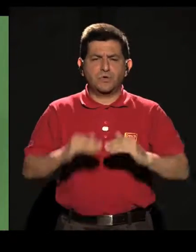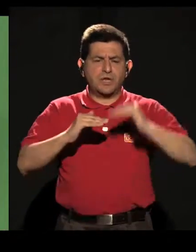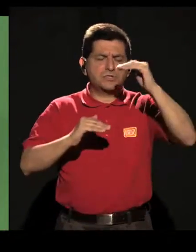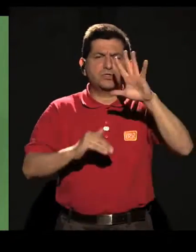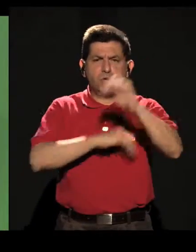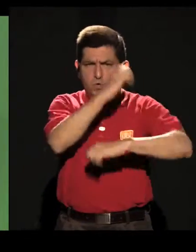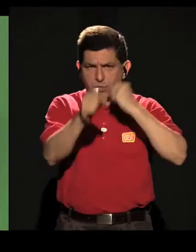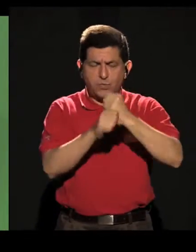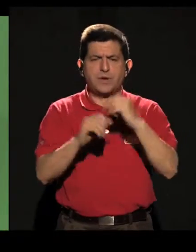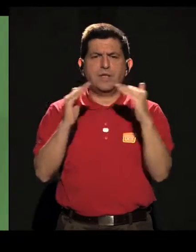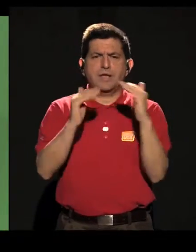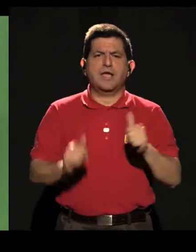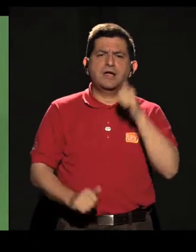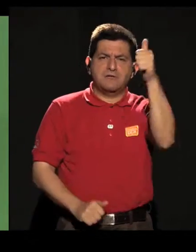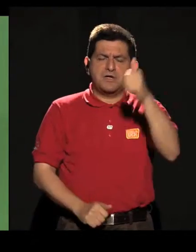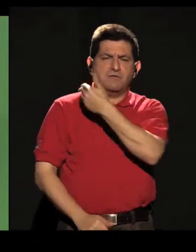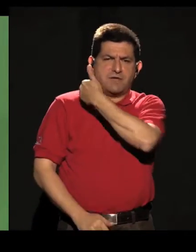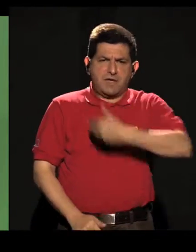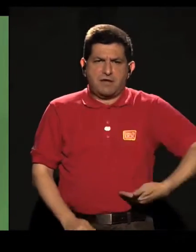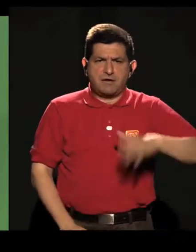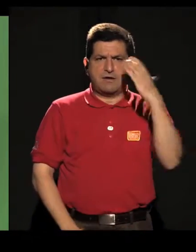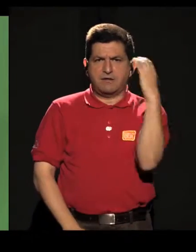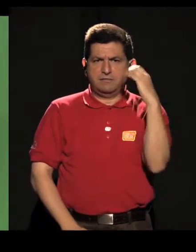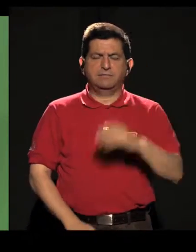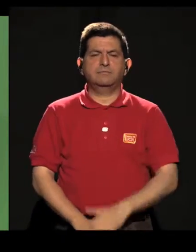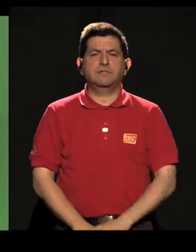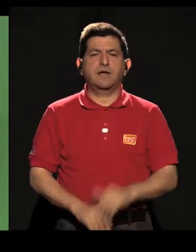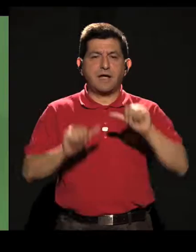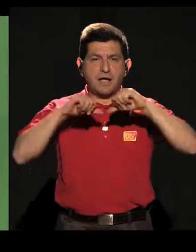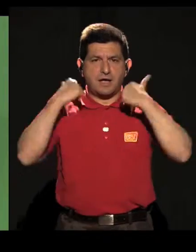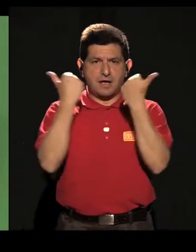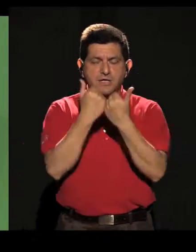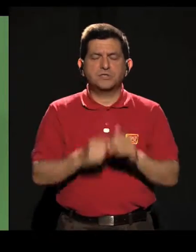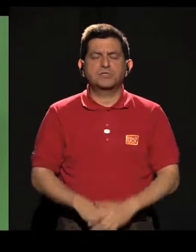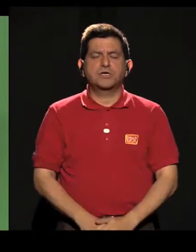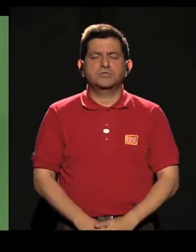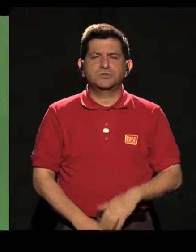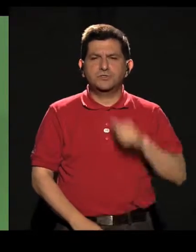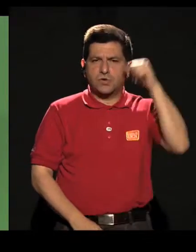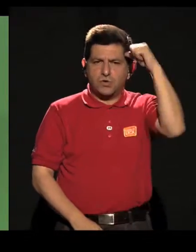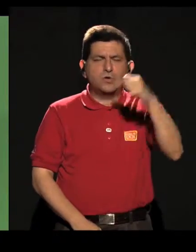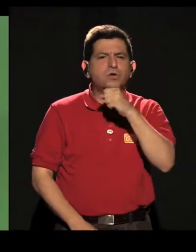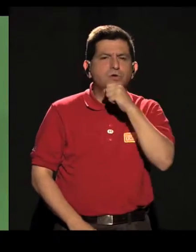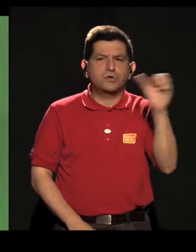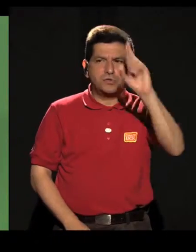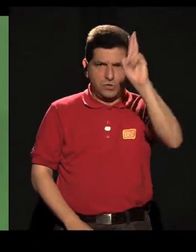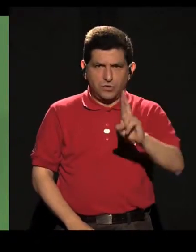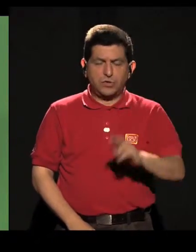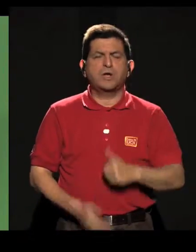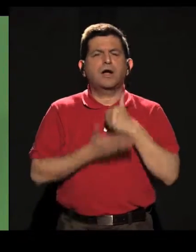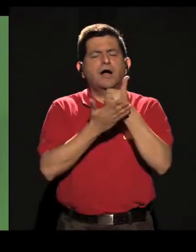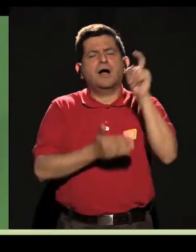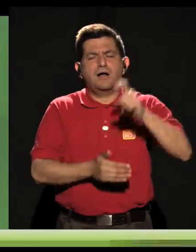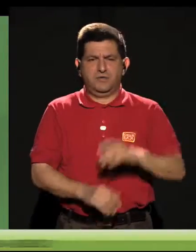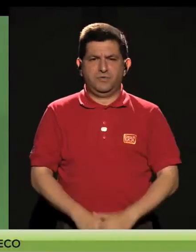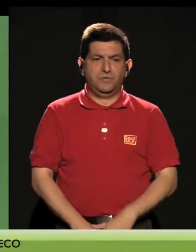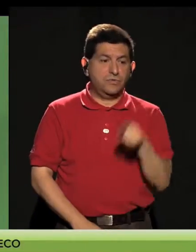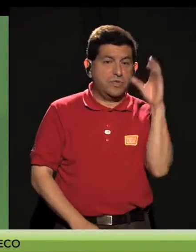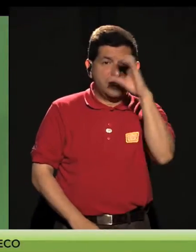persona mayor de 50 años habitante de Alajuela, Heredia o Cartago, la Asociación Gerontológica Costarricense necesita su ayuda.